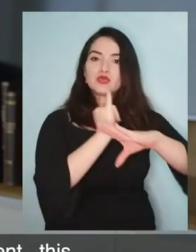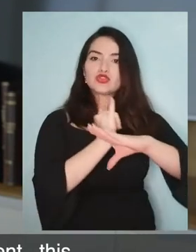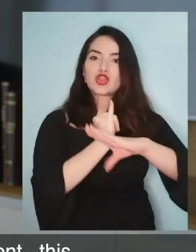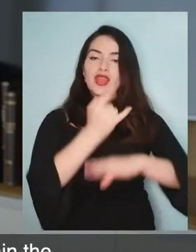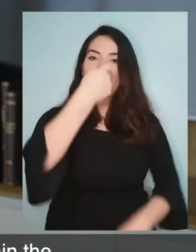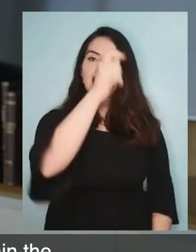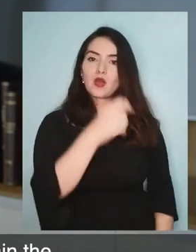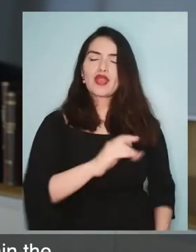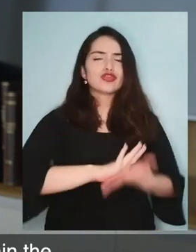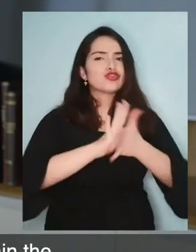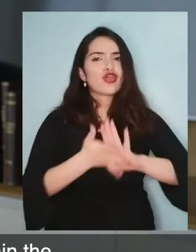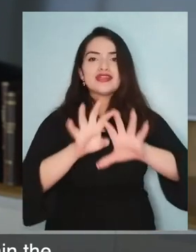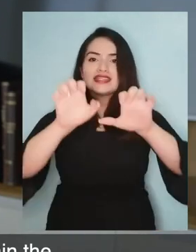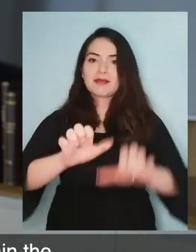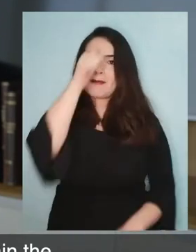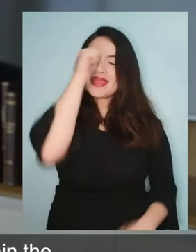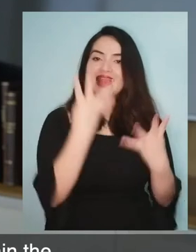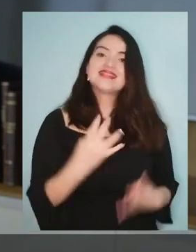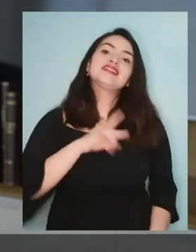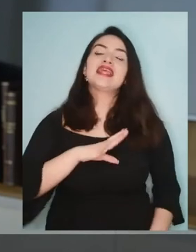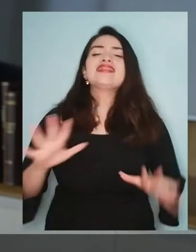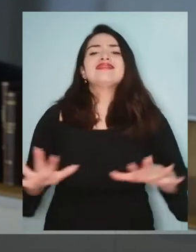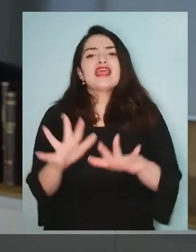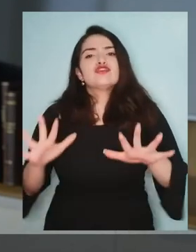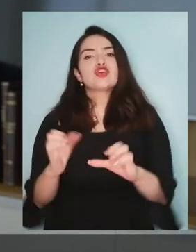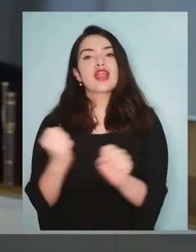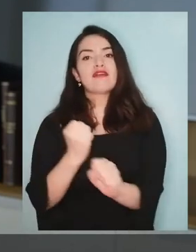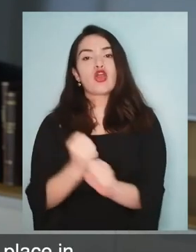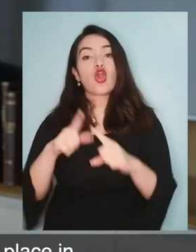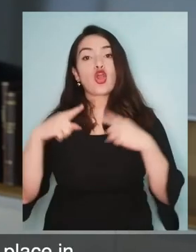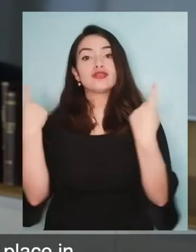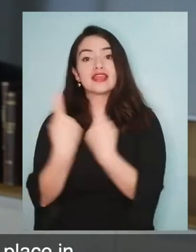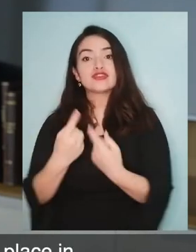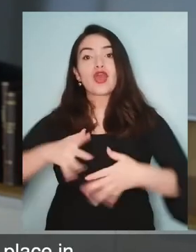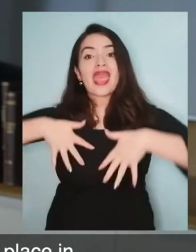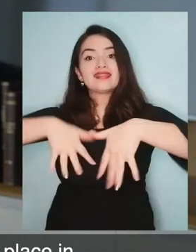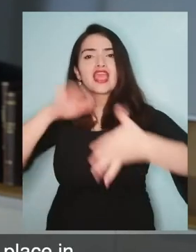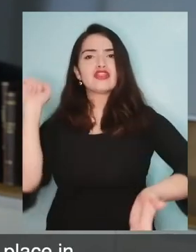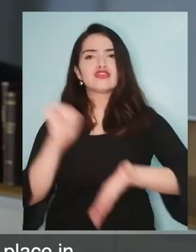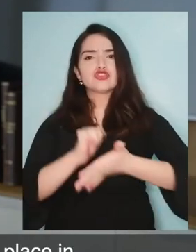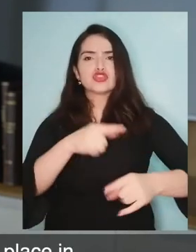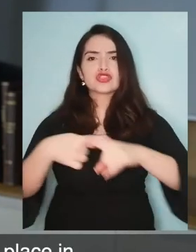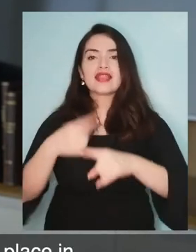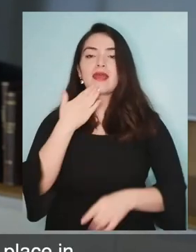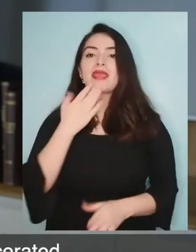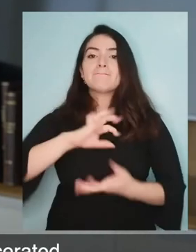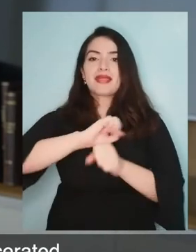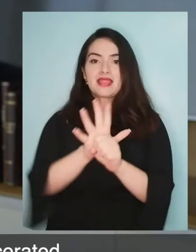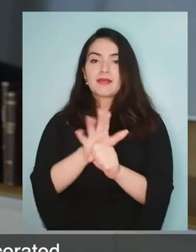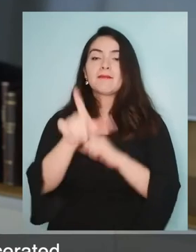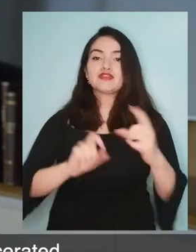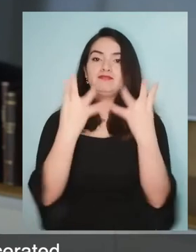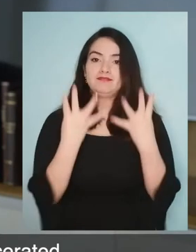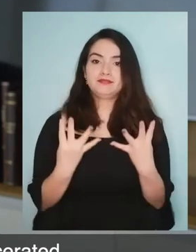siendo hoy la institución mejor evaluada de todo el sistema penal en Chile, lo cual refleja, entre otras cosas, el intenso trabajo desarrollado en el contexto del estallido social y de la pandemia,